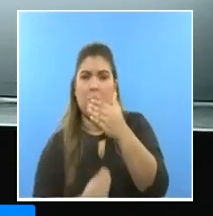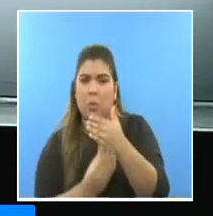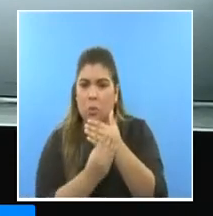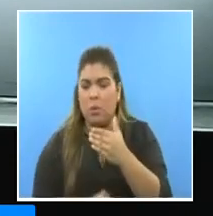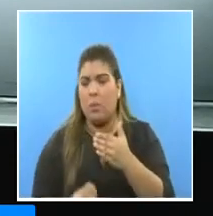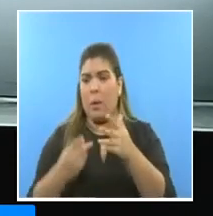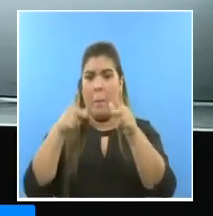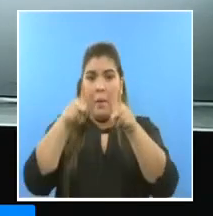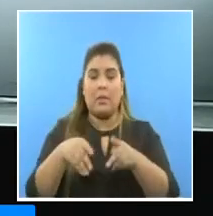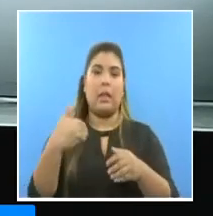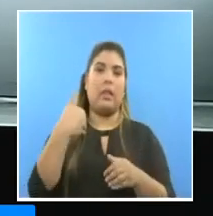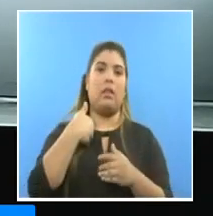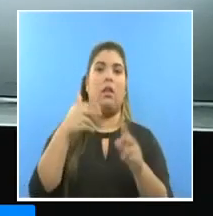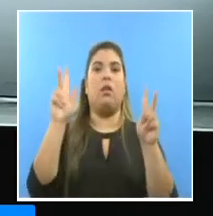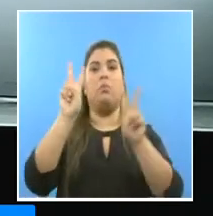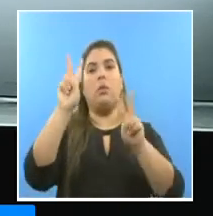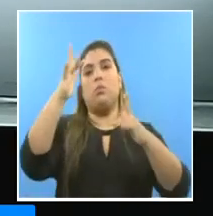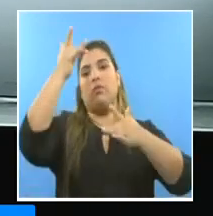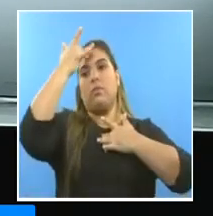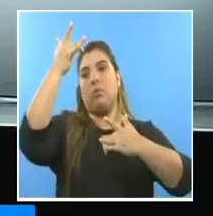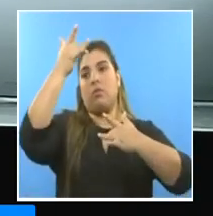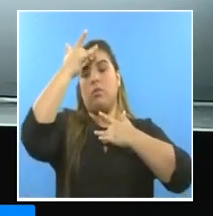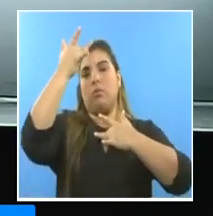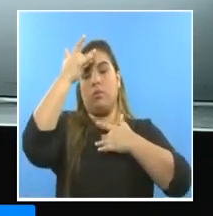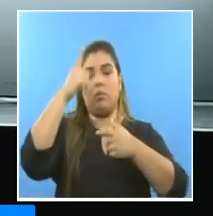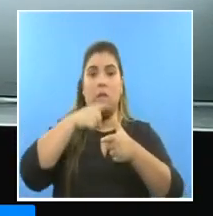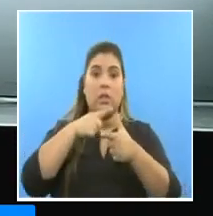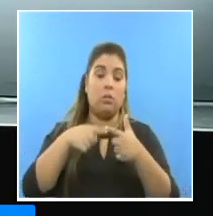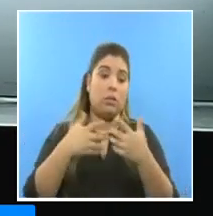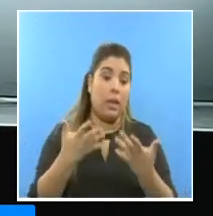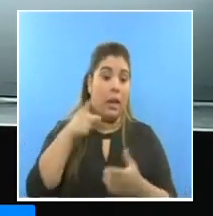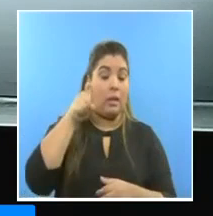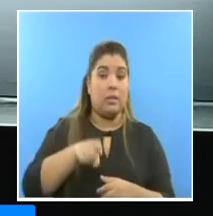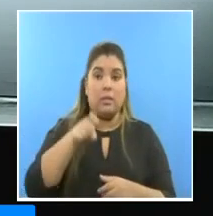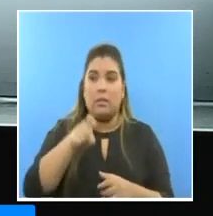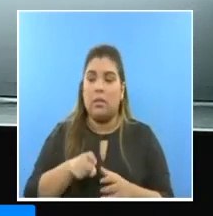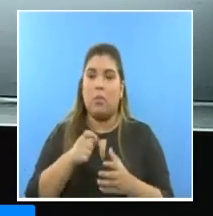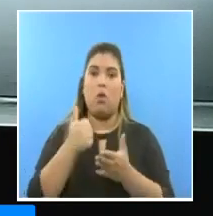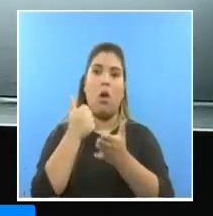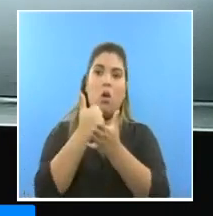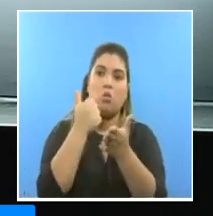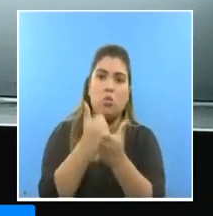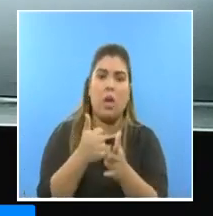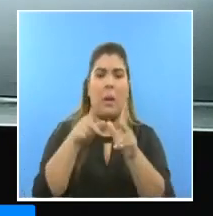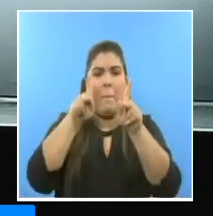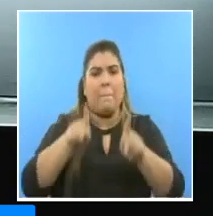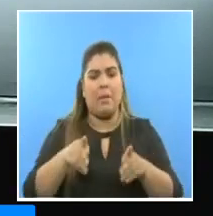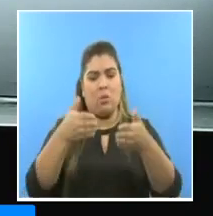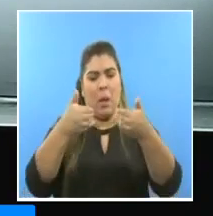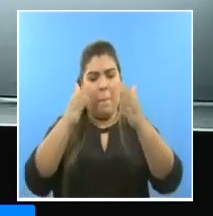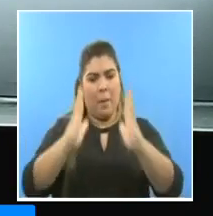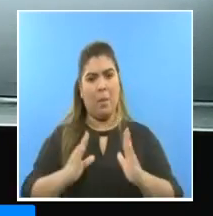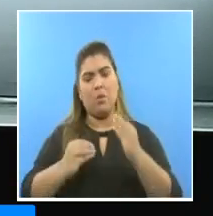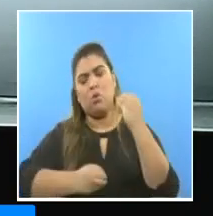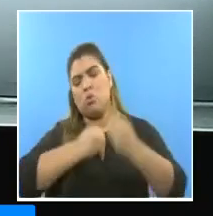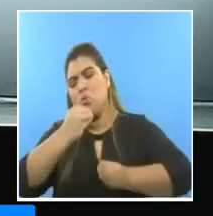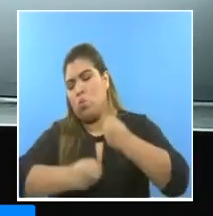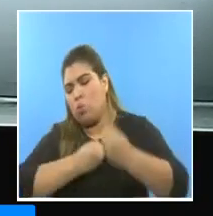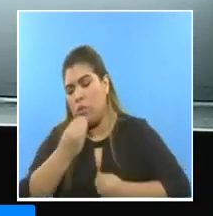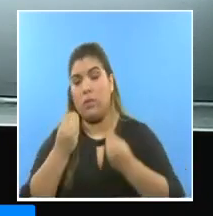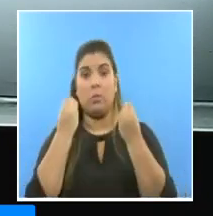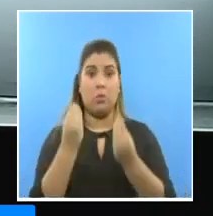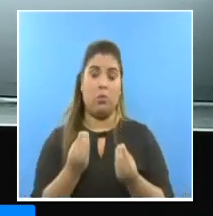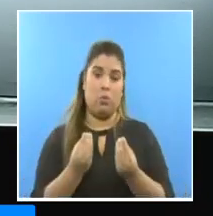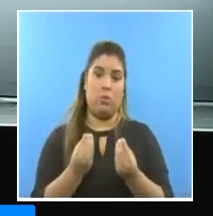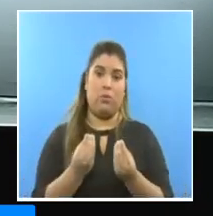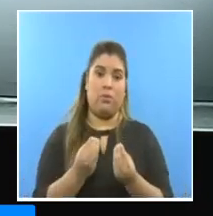y tenemos que hacer todo lo posible por sacarlo de esos lugares donde está sufriendo el pueblo panameño. Yo